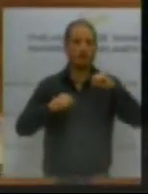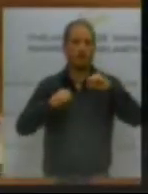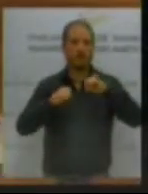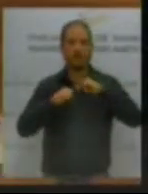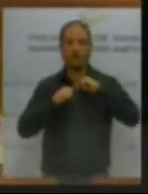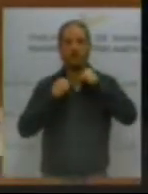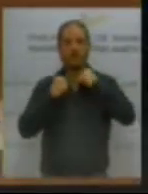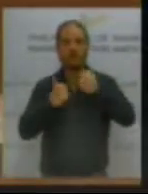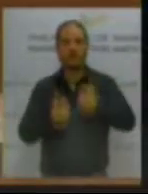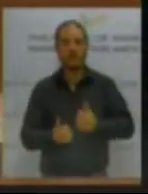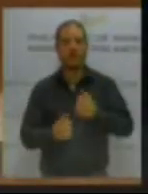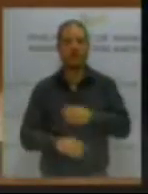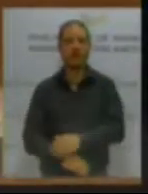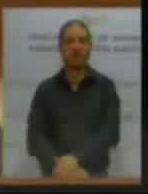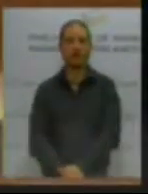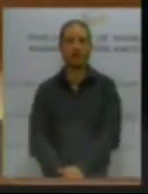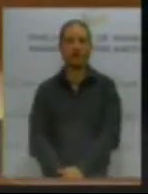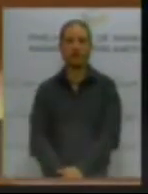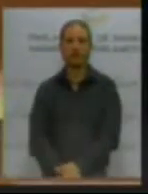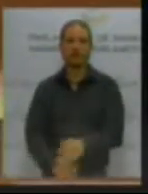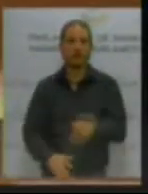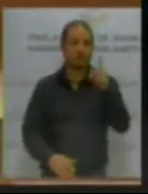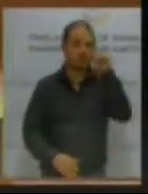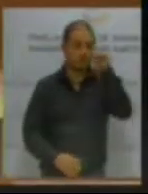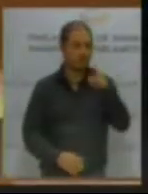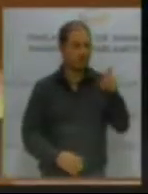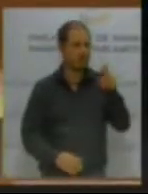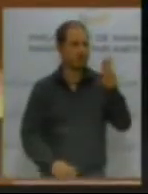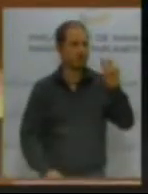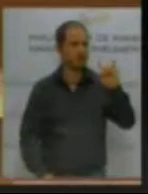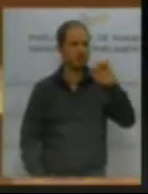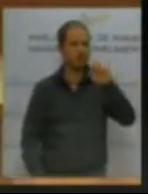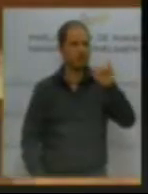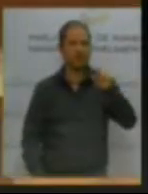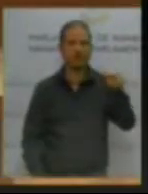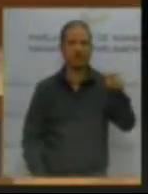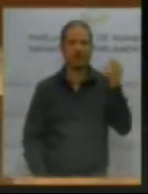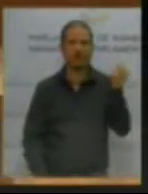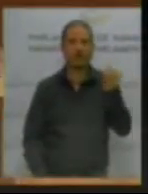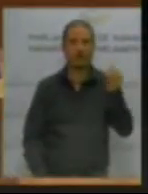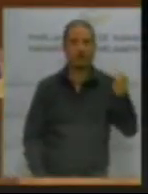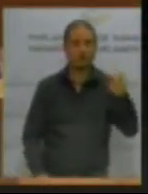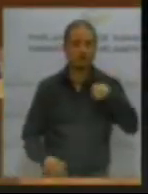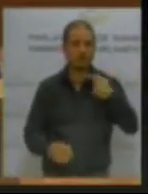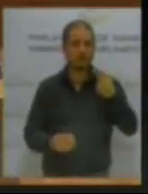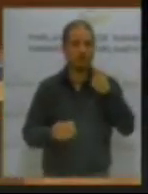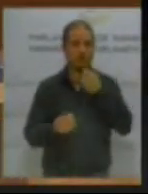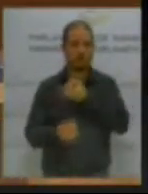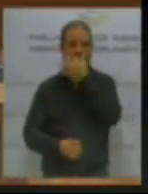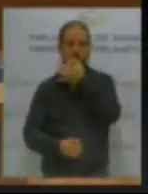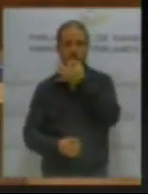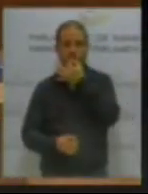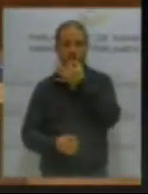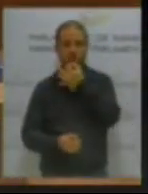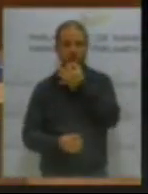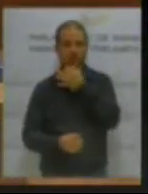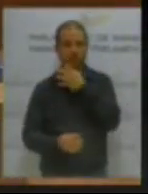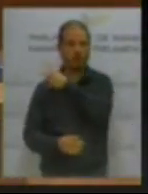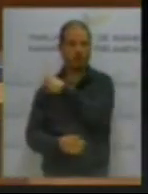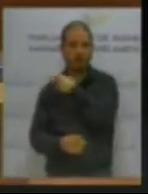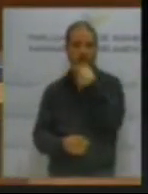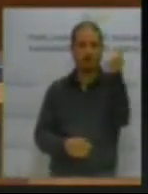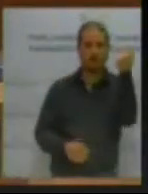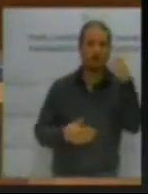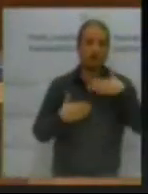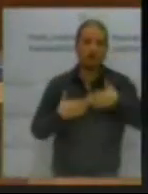Señora Ruiz, yo no sé qué le pasa a usted, le habré pisado parte del discurso, pues ya